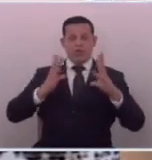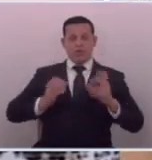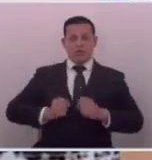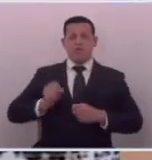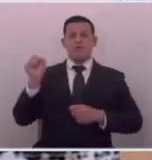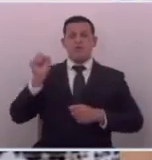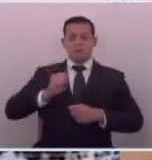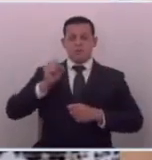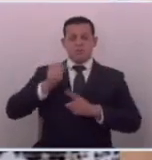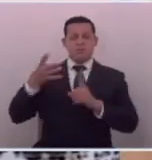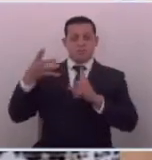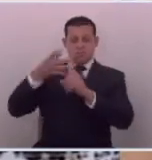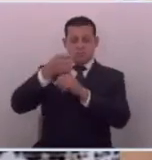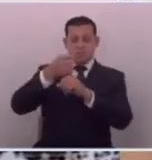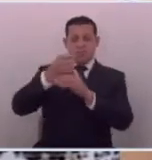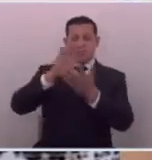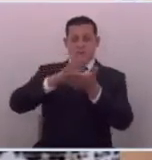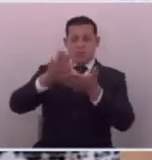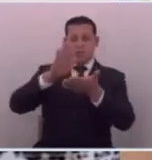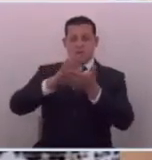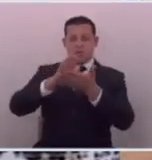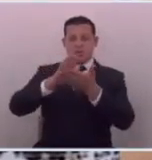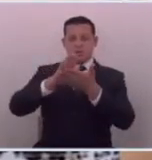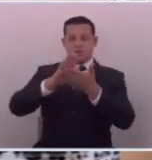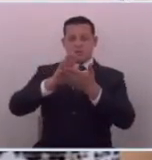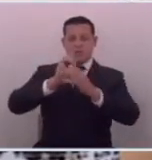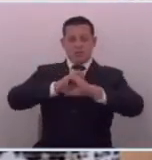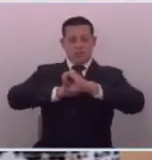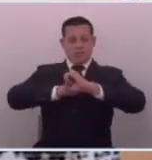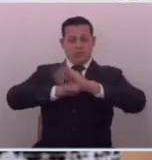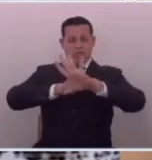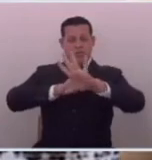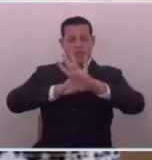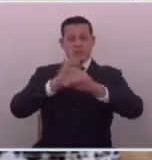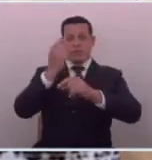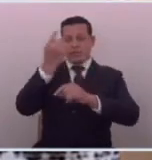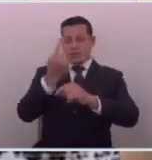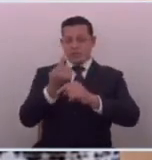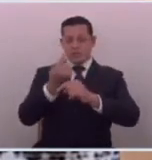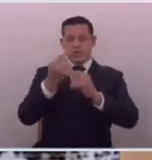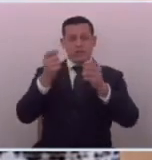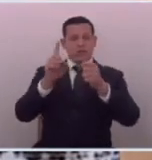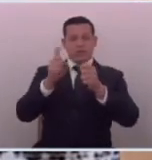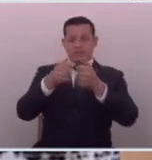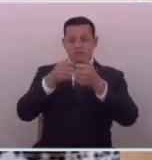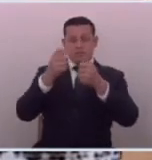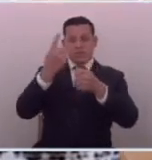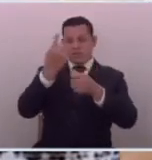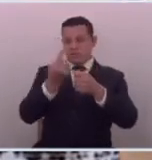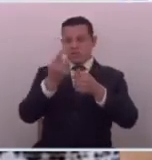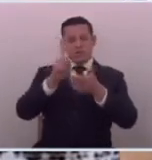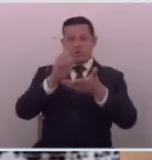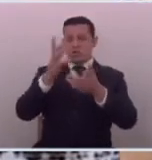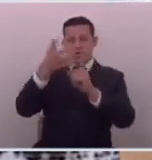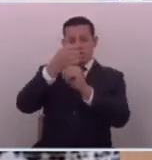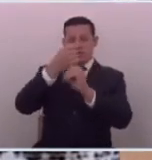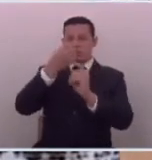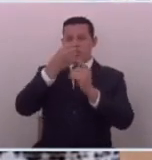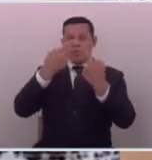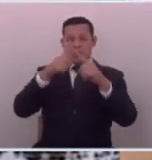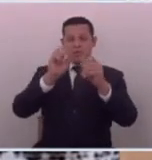alcanza para pagar propaganda a la gente no le alcanza para comer pero hay millones de dólares invertidos en propaganda